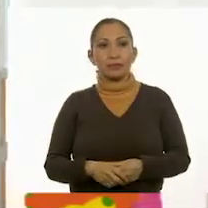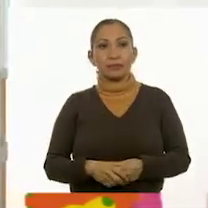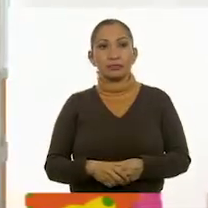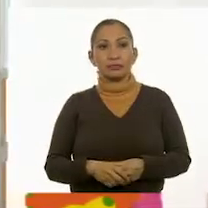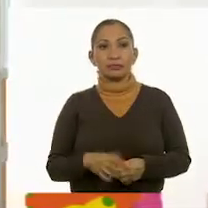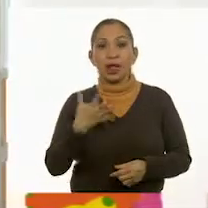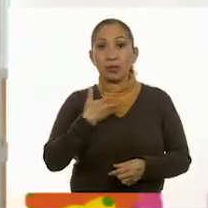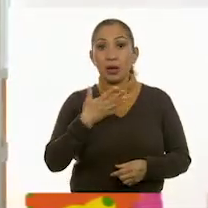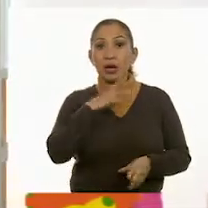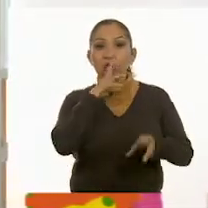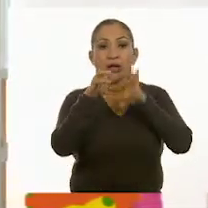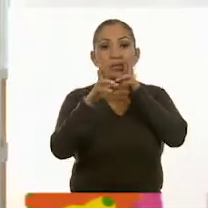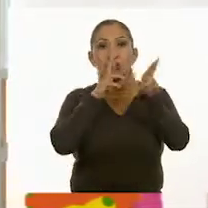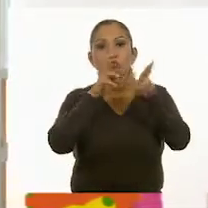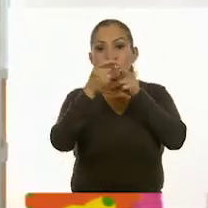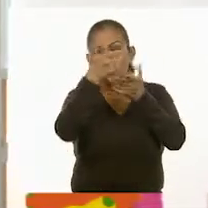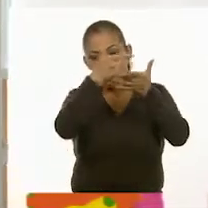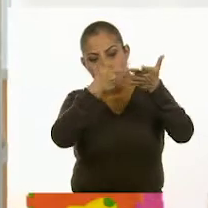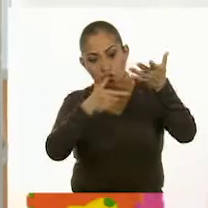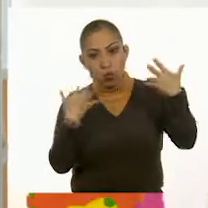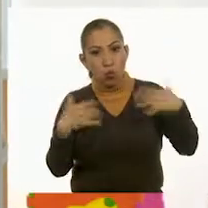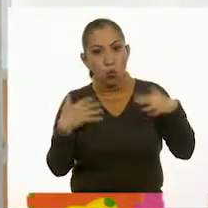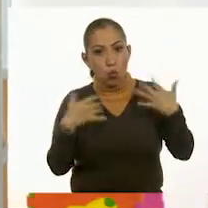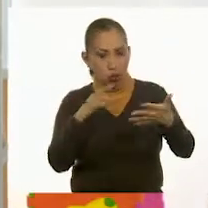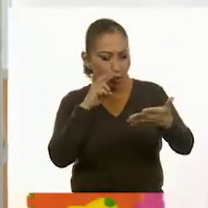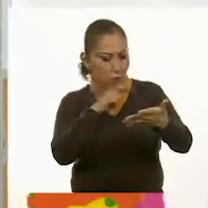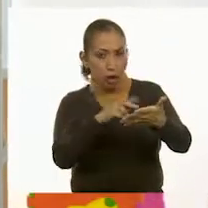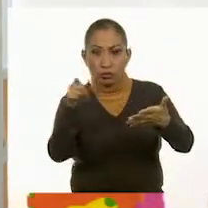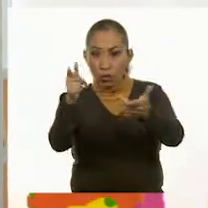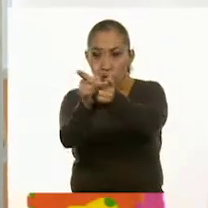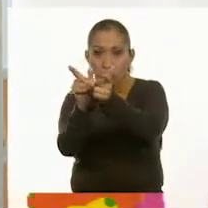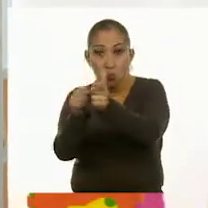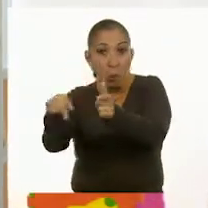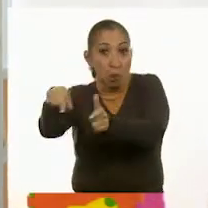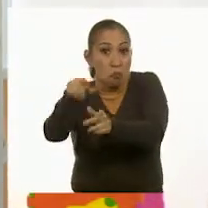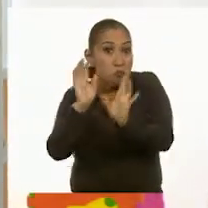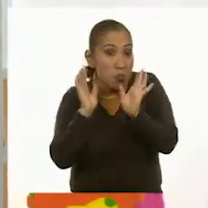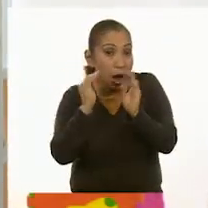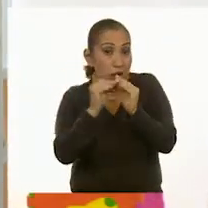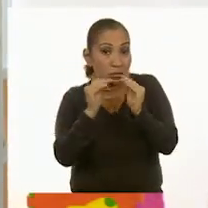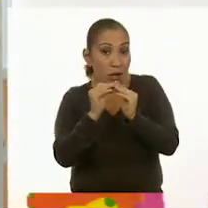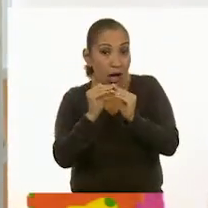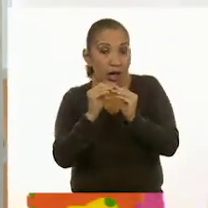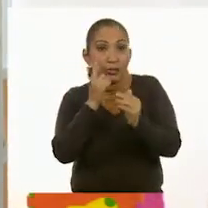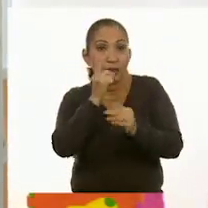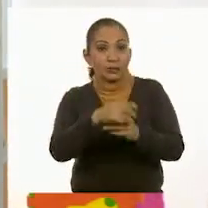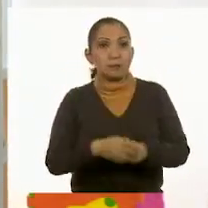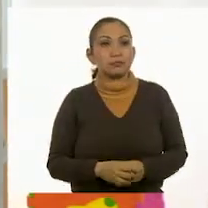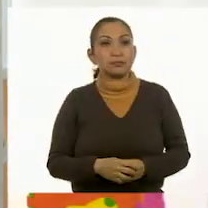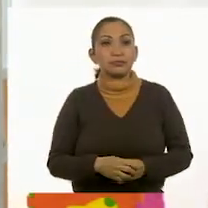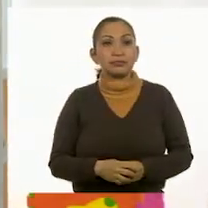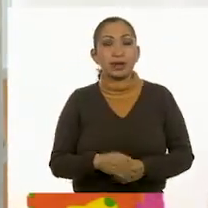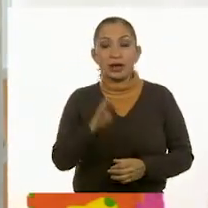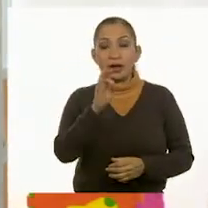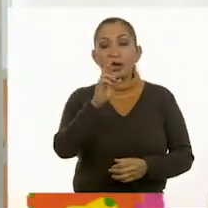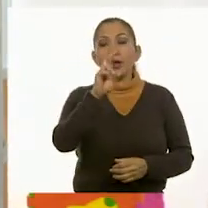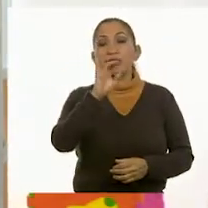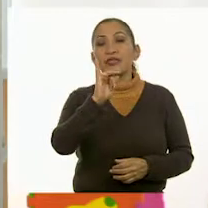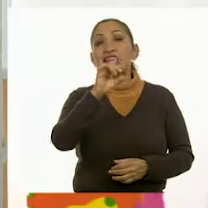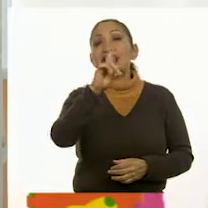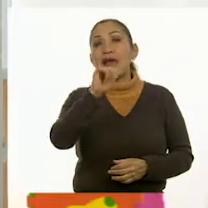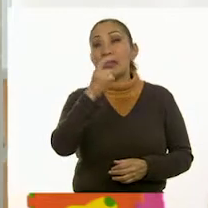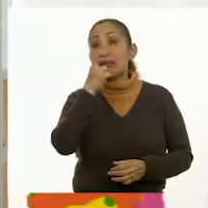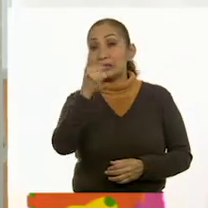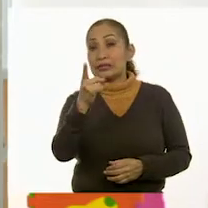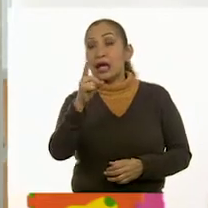Tenemos varias respuestas aquí. Yo creo que estaban en grupo, en casa. Y dice, Frida, que